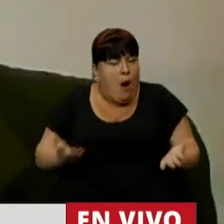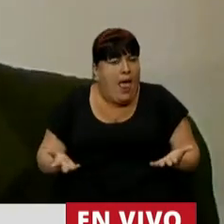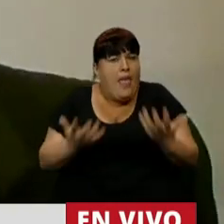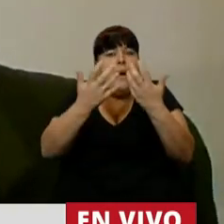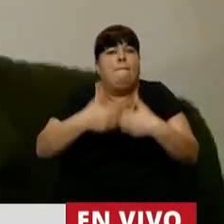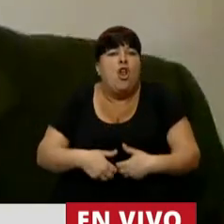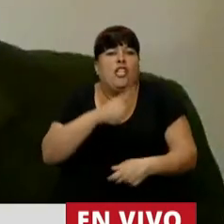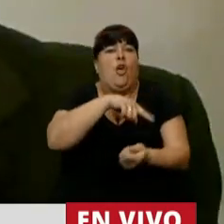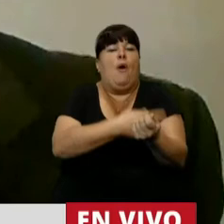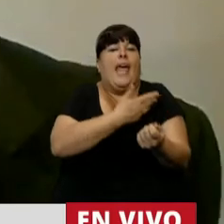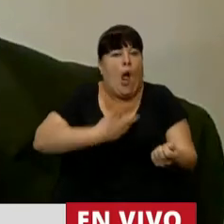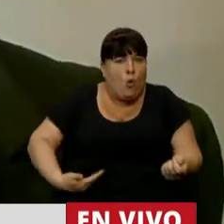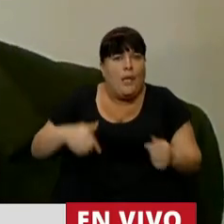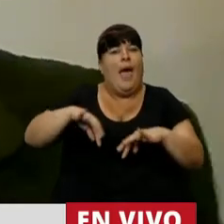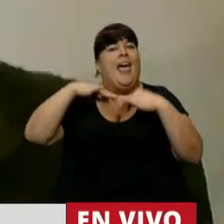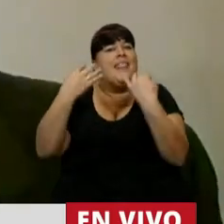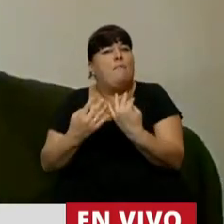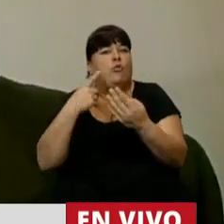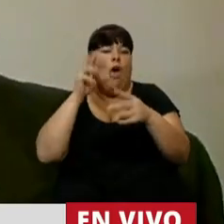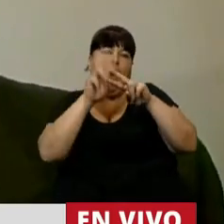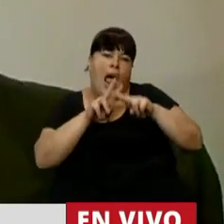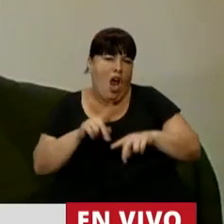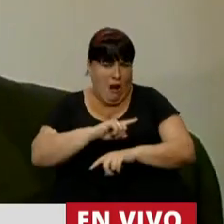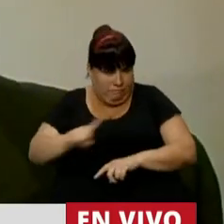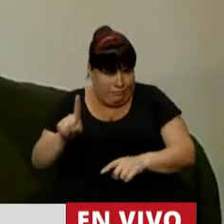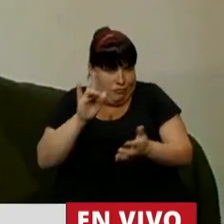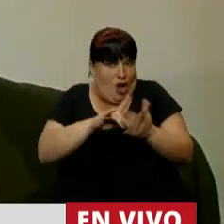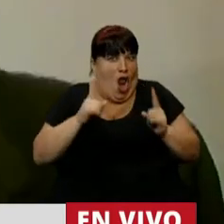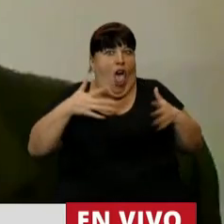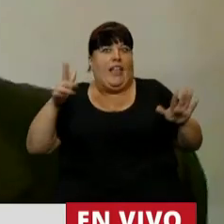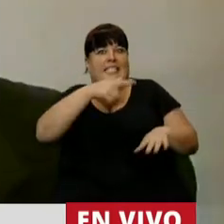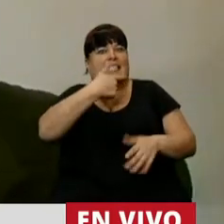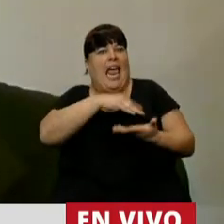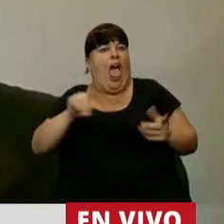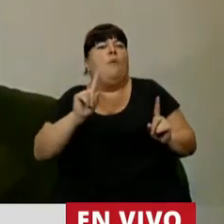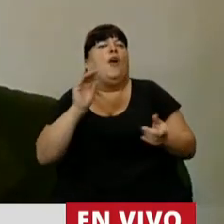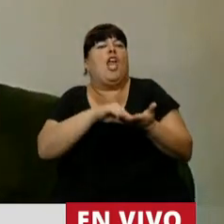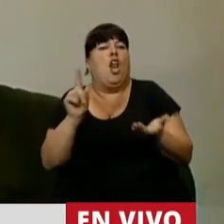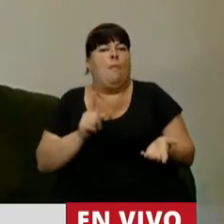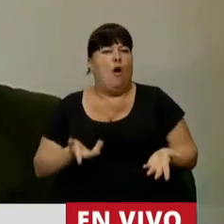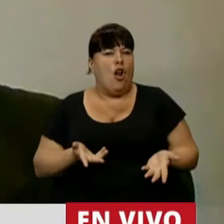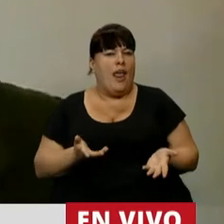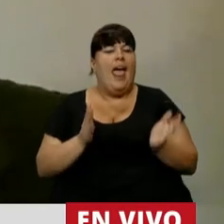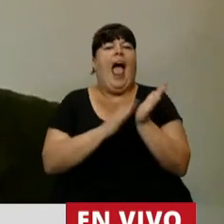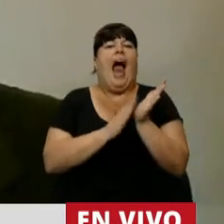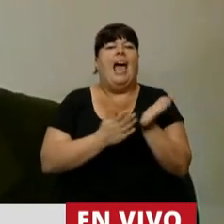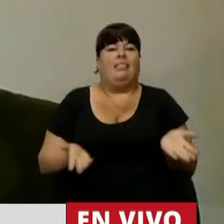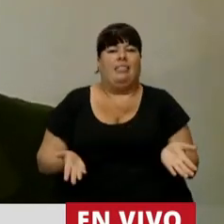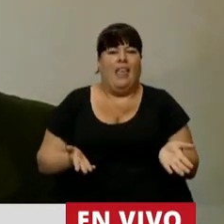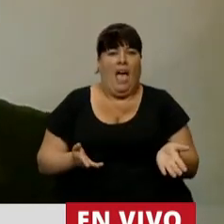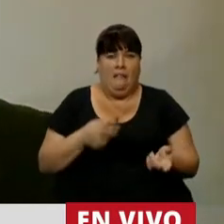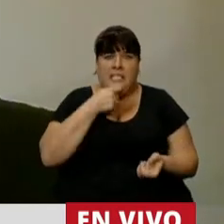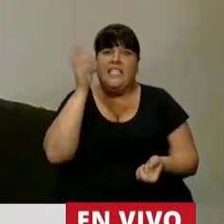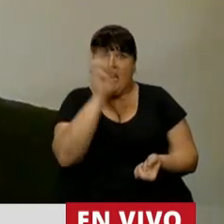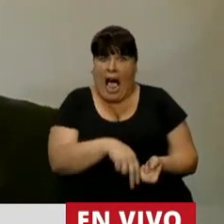el proyecto del Ejecutivo y esta cámara revisora ¿no se anima a tocar lo que dice el Senado? ¿por qué no incluyeron la garantía? si tienen